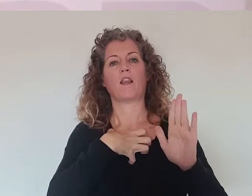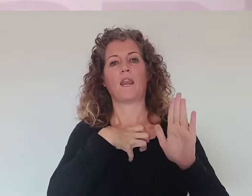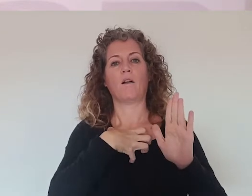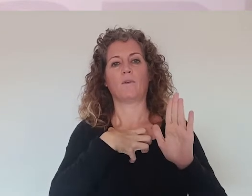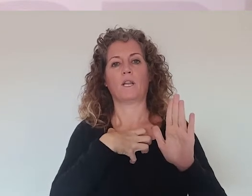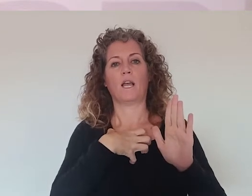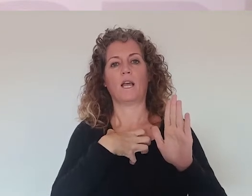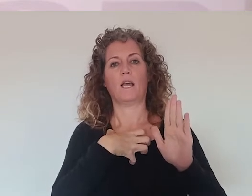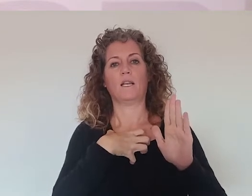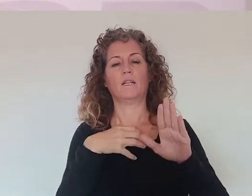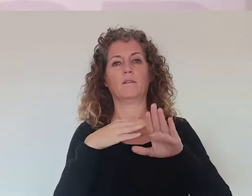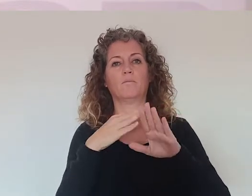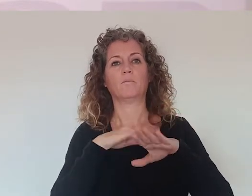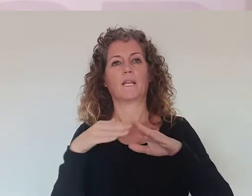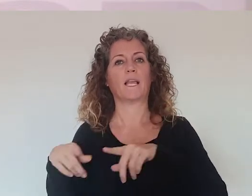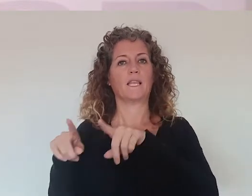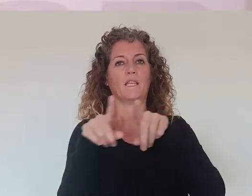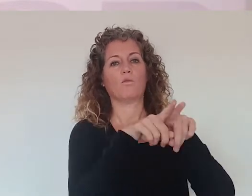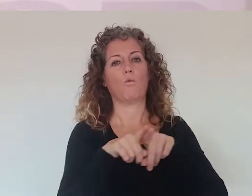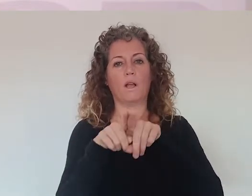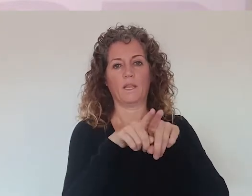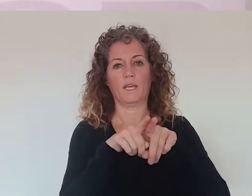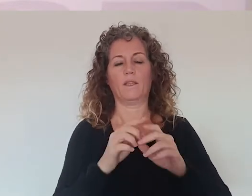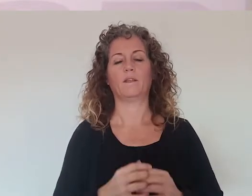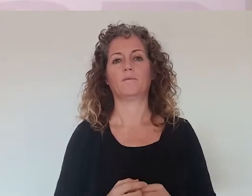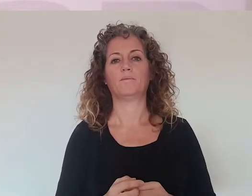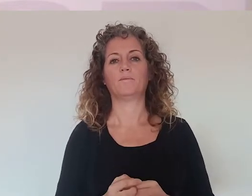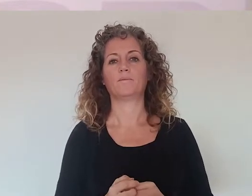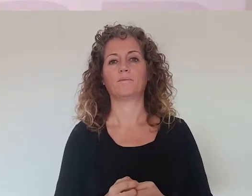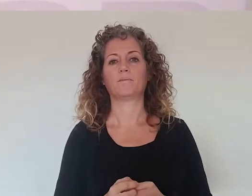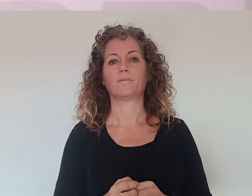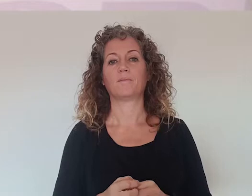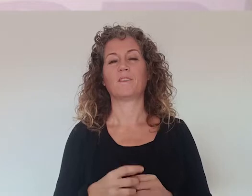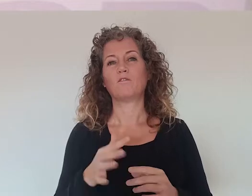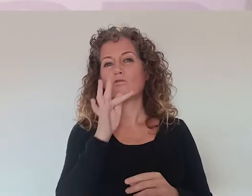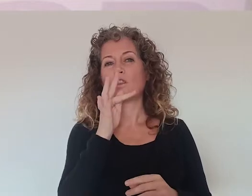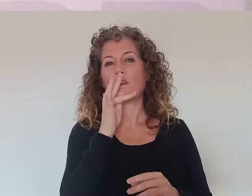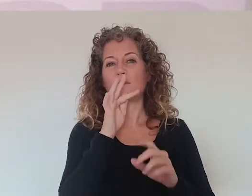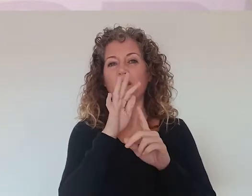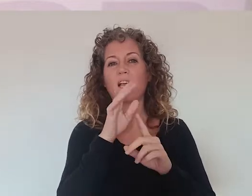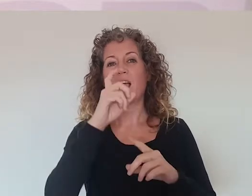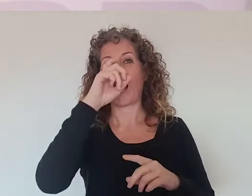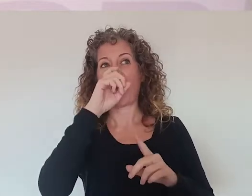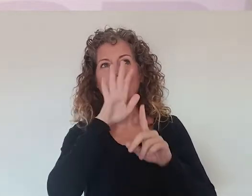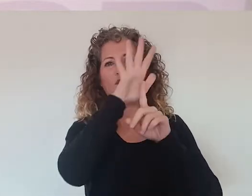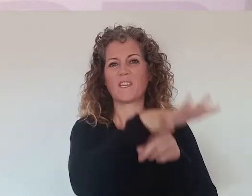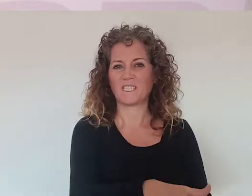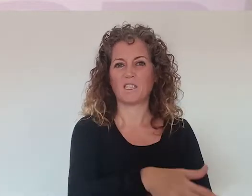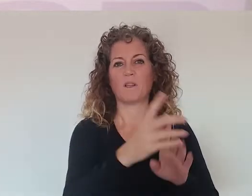tienen en cuanto a legislación laboral y legislación igualitaria. Existen todavía muchísimas